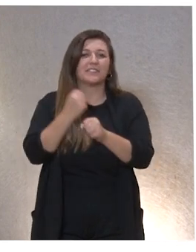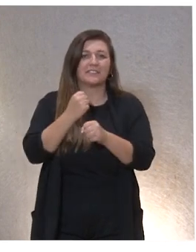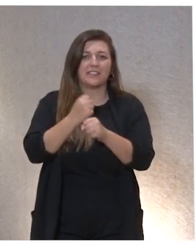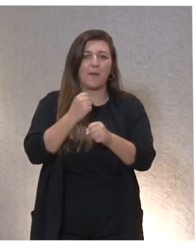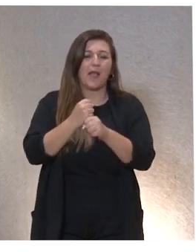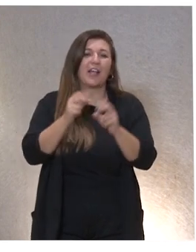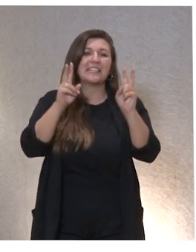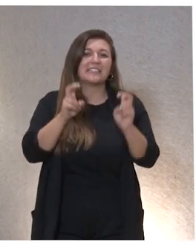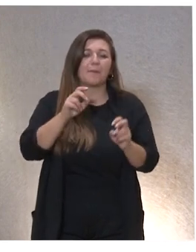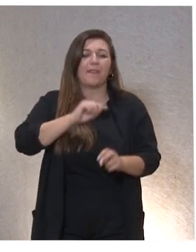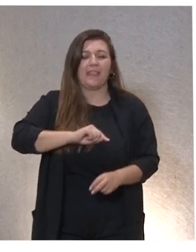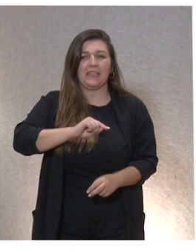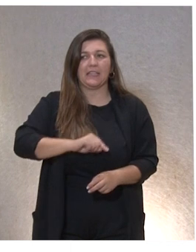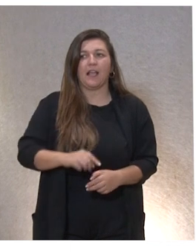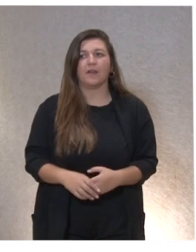de ética.